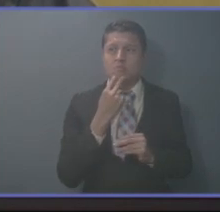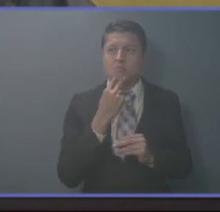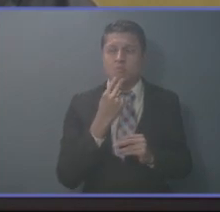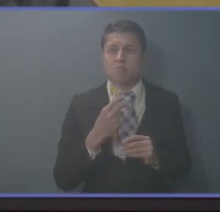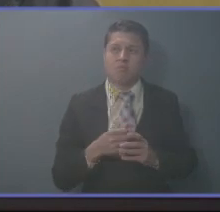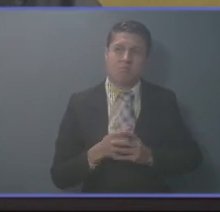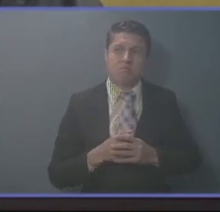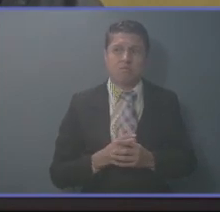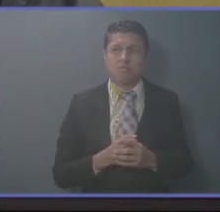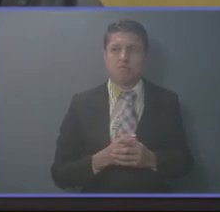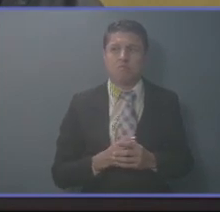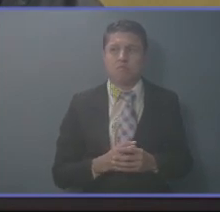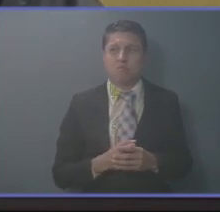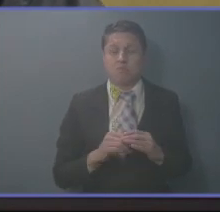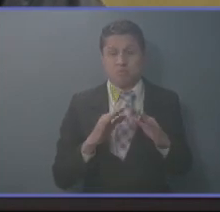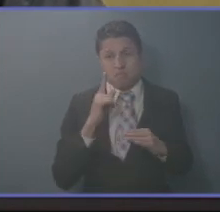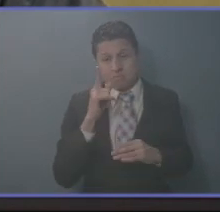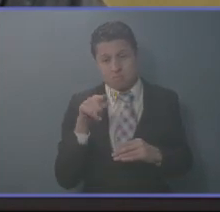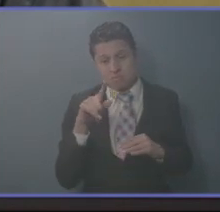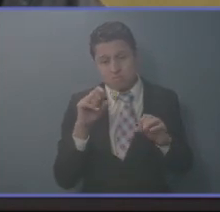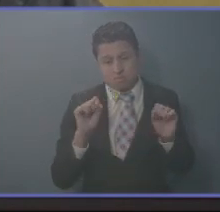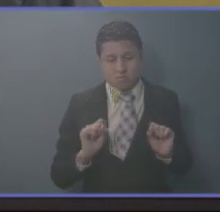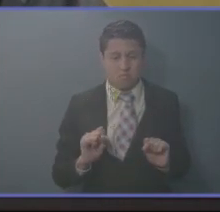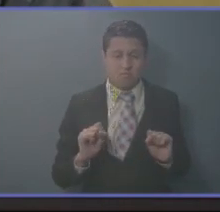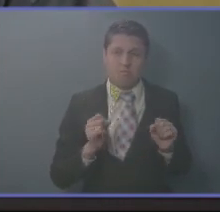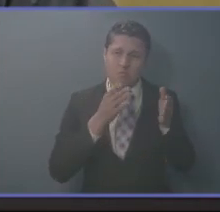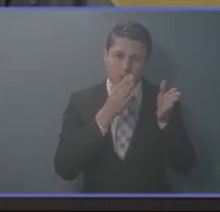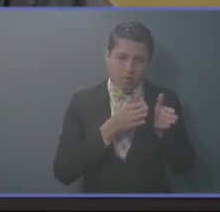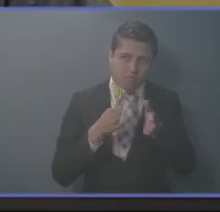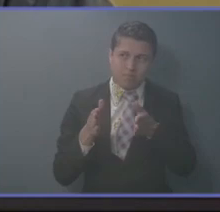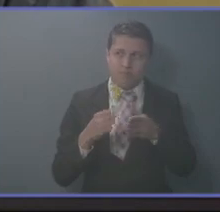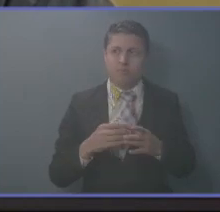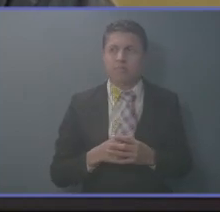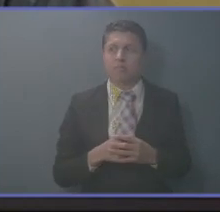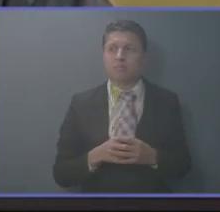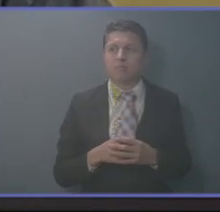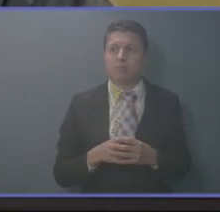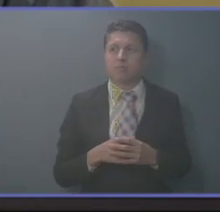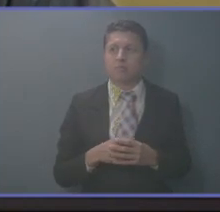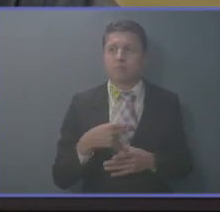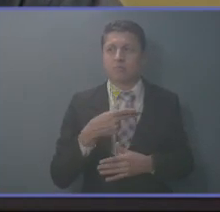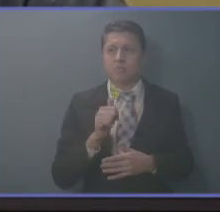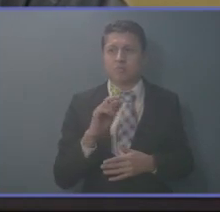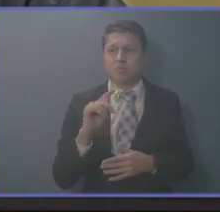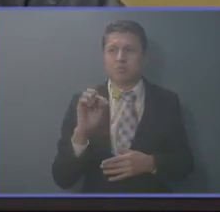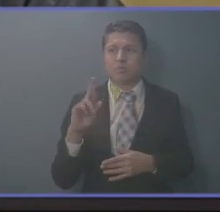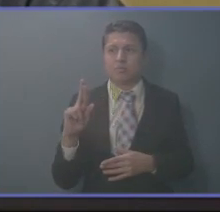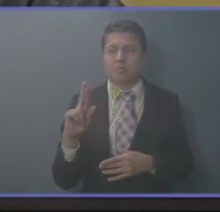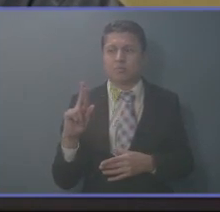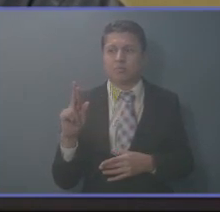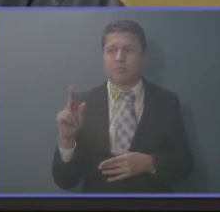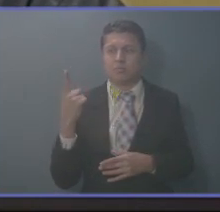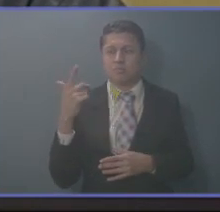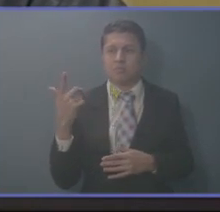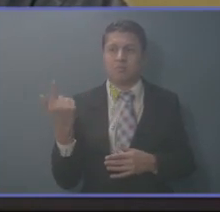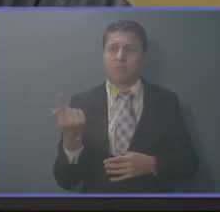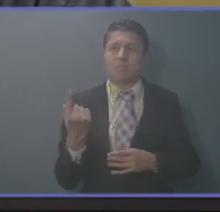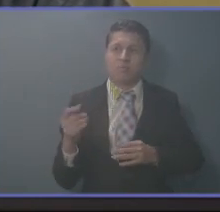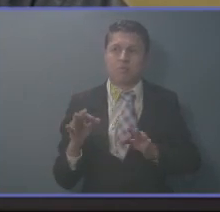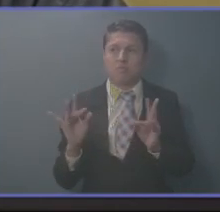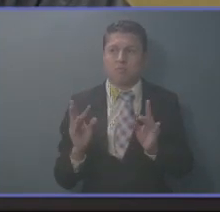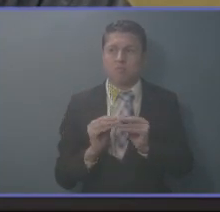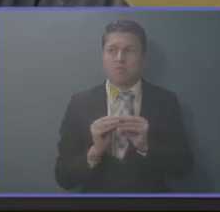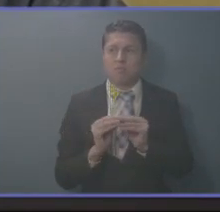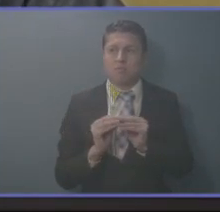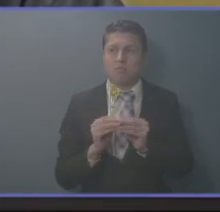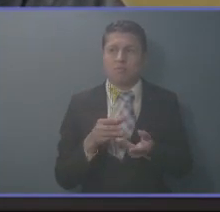Canciller para ver si ellos pueden organizar un charter, decía yo, y que los compatriotas se reúnan en